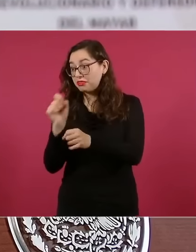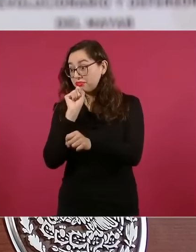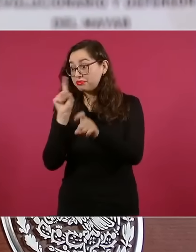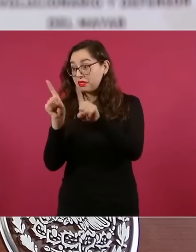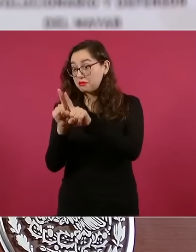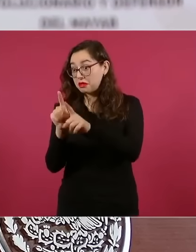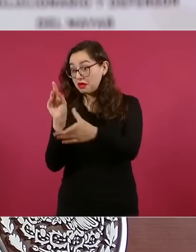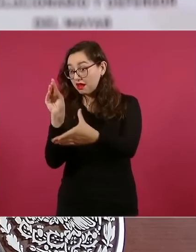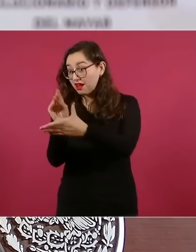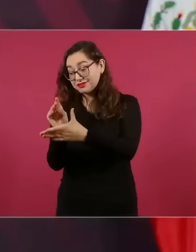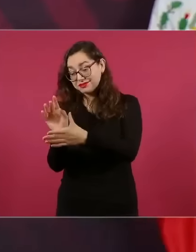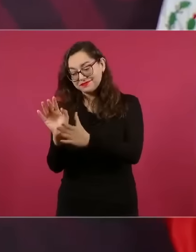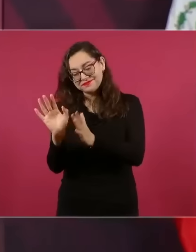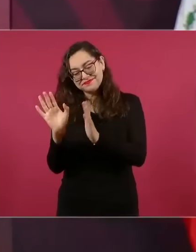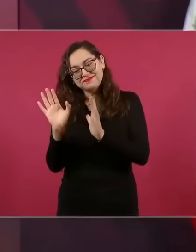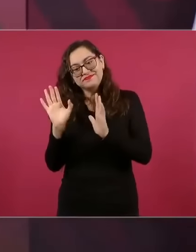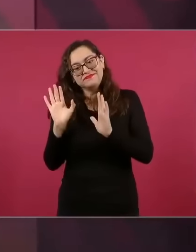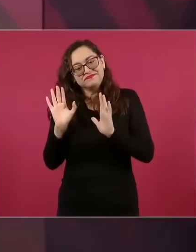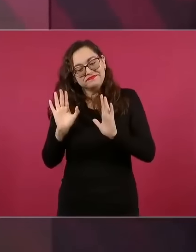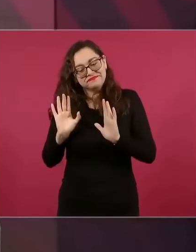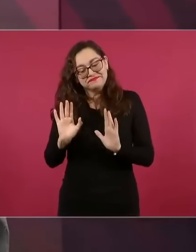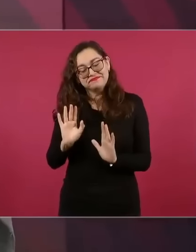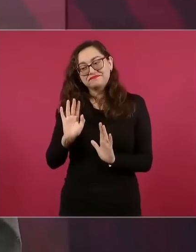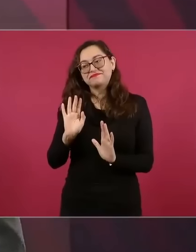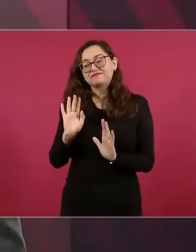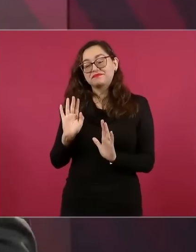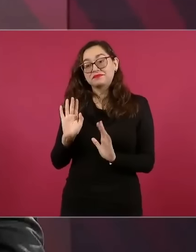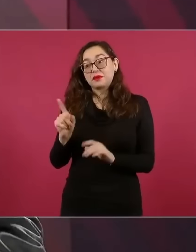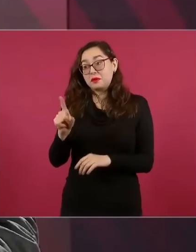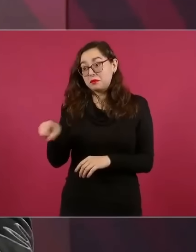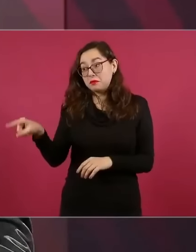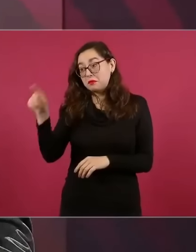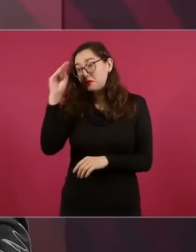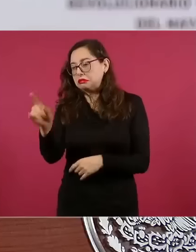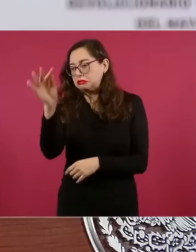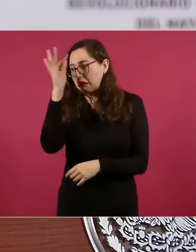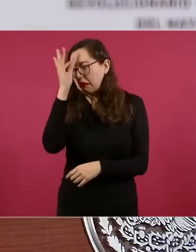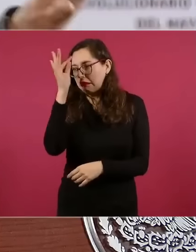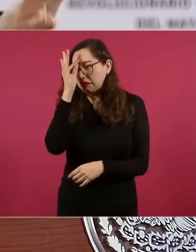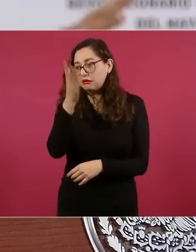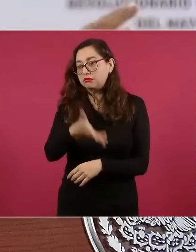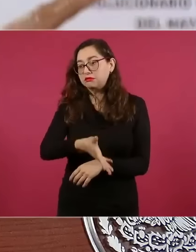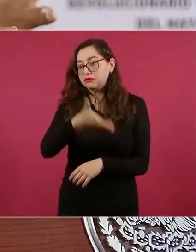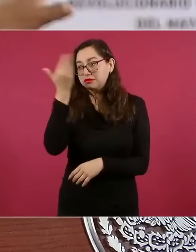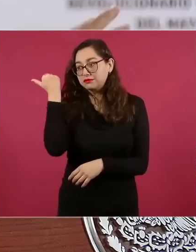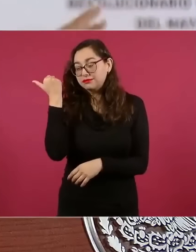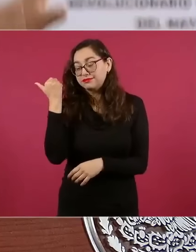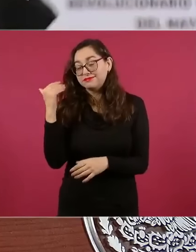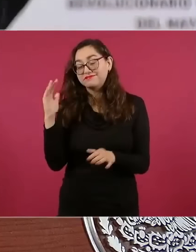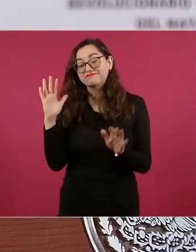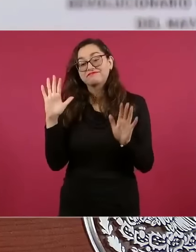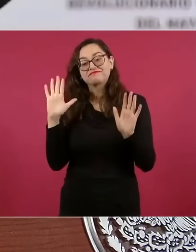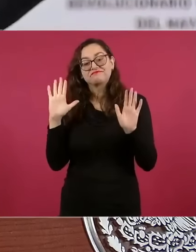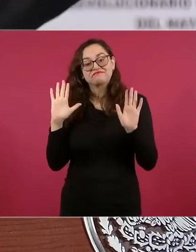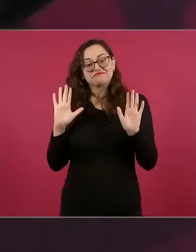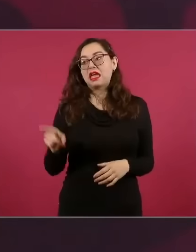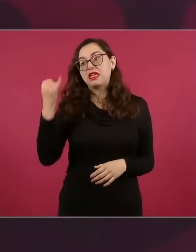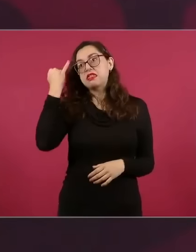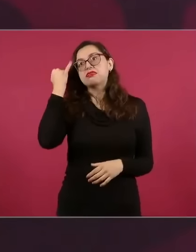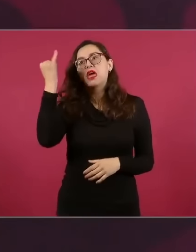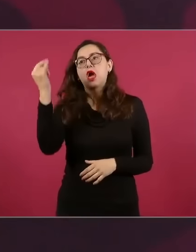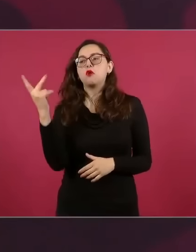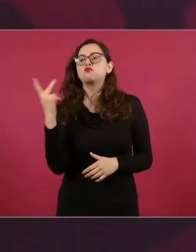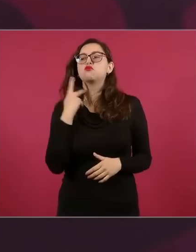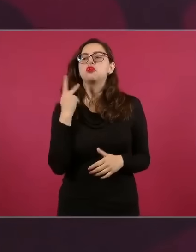para ellos es tonto y tonto es el que piensa que el pueblo es tonto entonces la política es asunto de los políticos